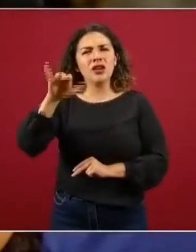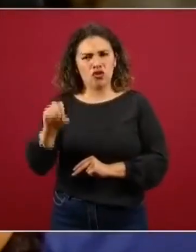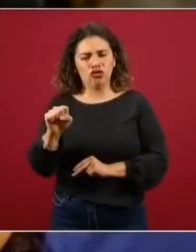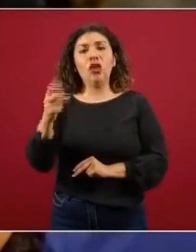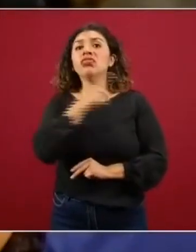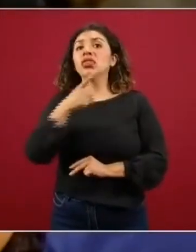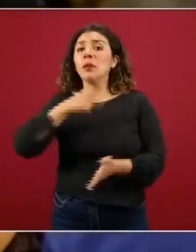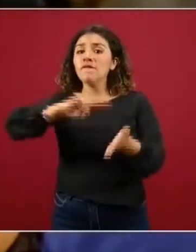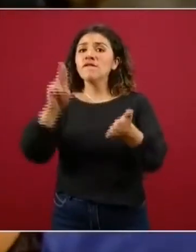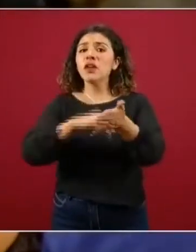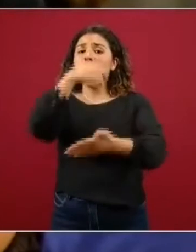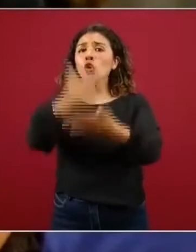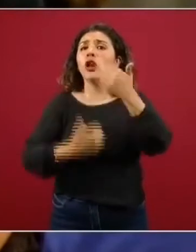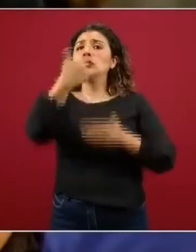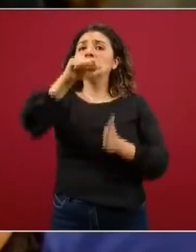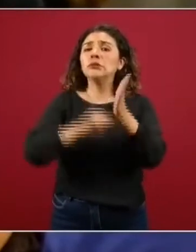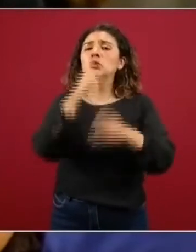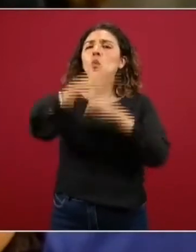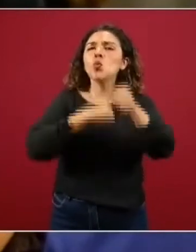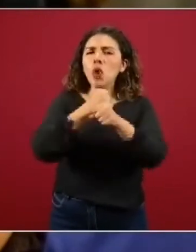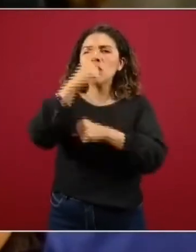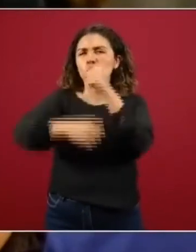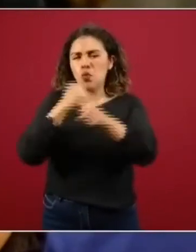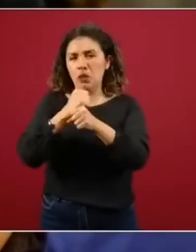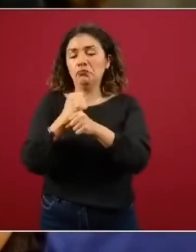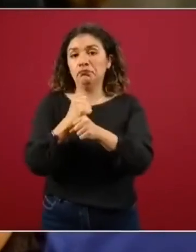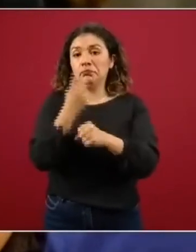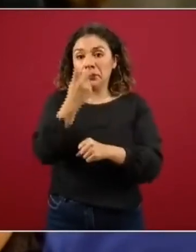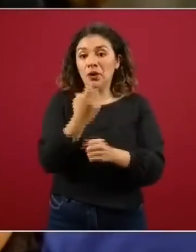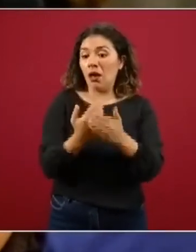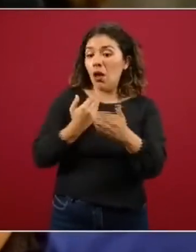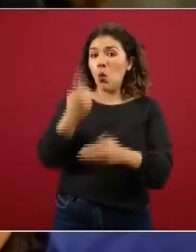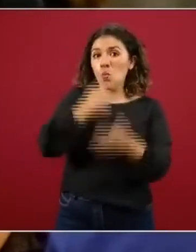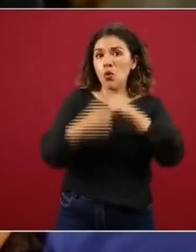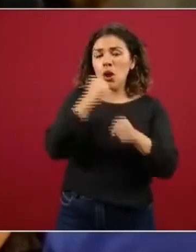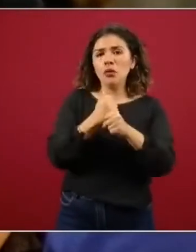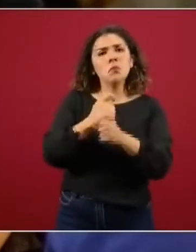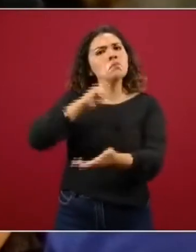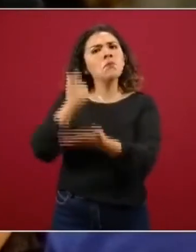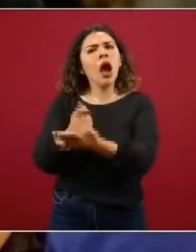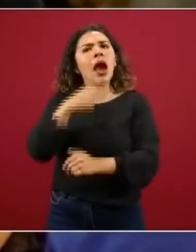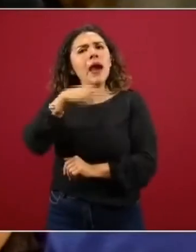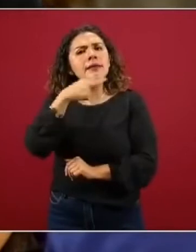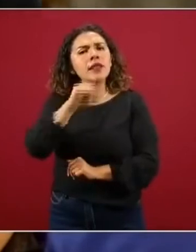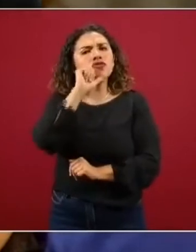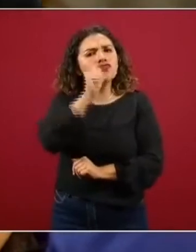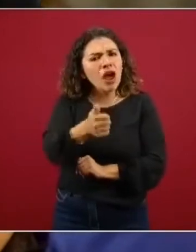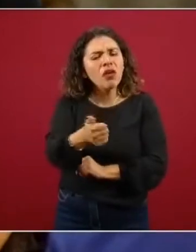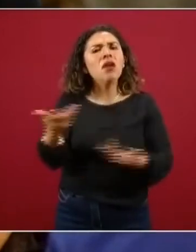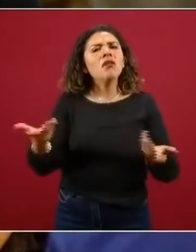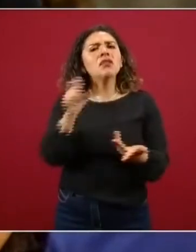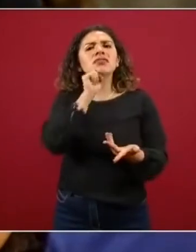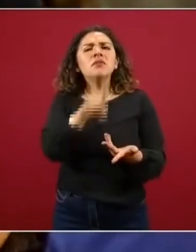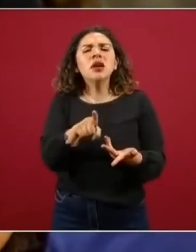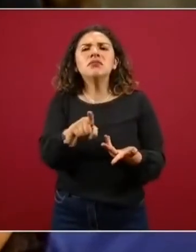hacen firmar un contrato por seis meses cada año a partir en el año pasado se les dejó de pagar aguinaldos e incluso